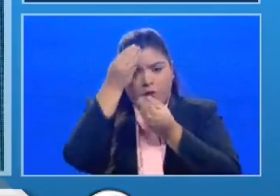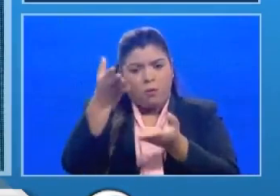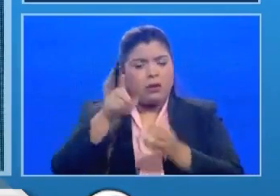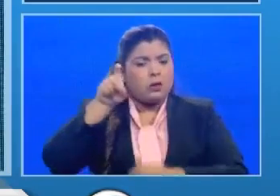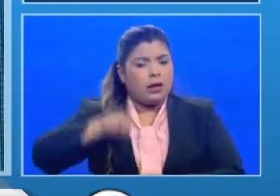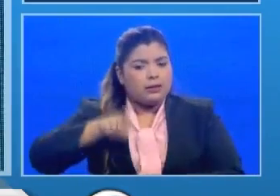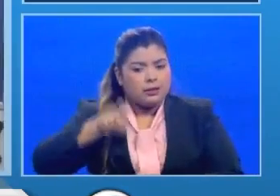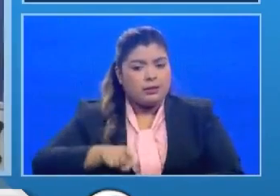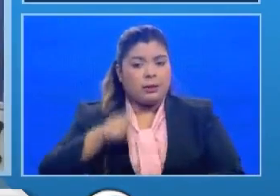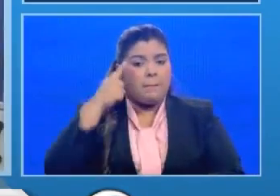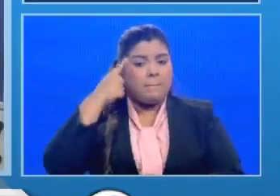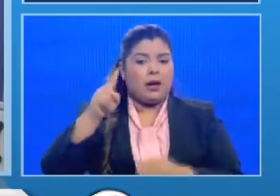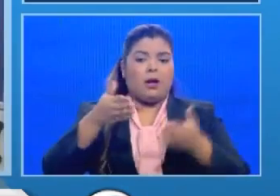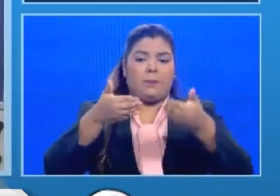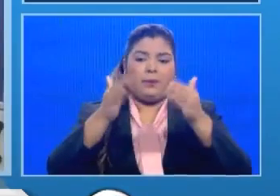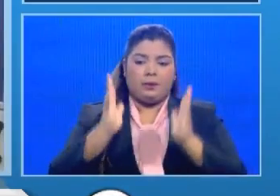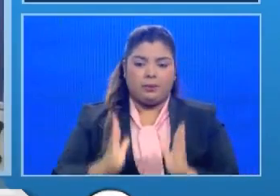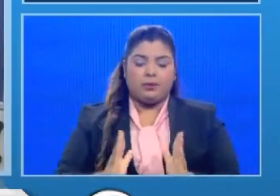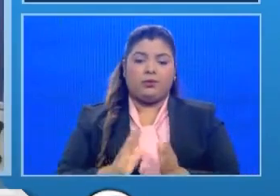por la población panameña.